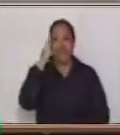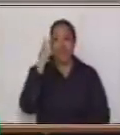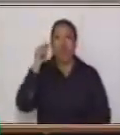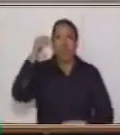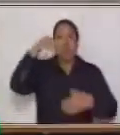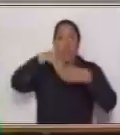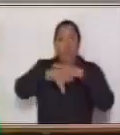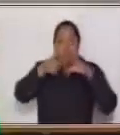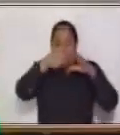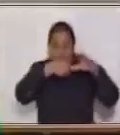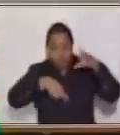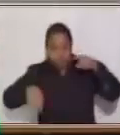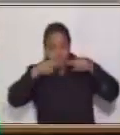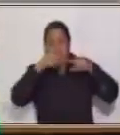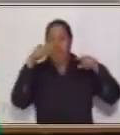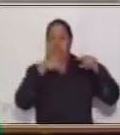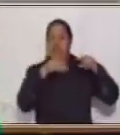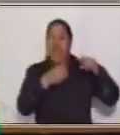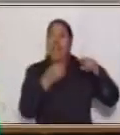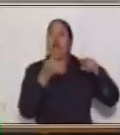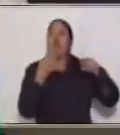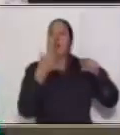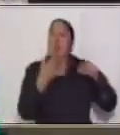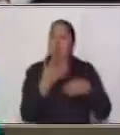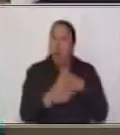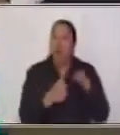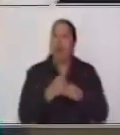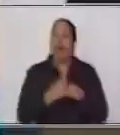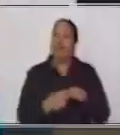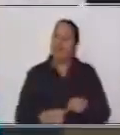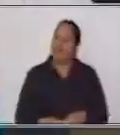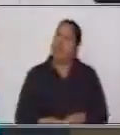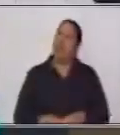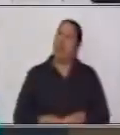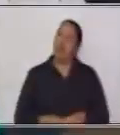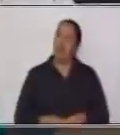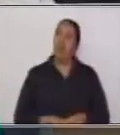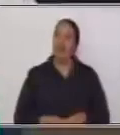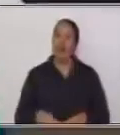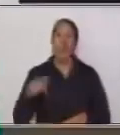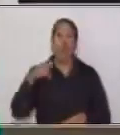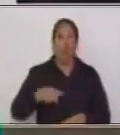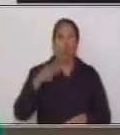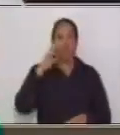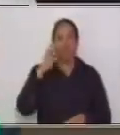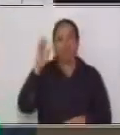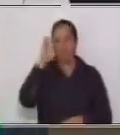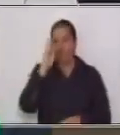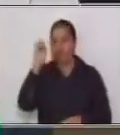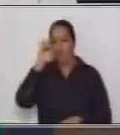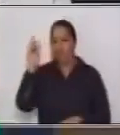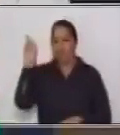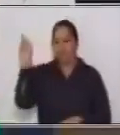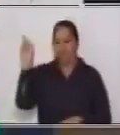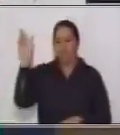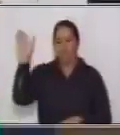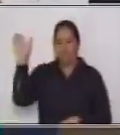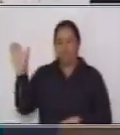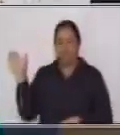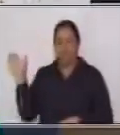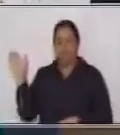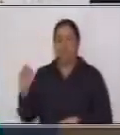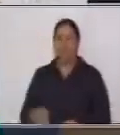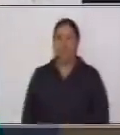anillos que representan la cantidad de años que tiene un árbol. Vamos a observar estos troncos.